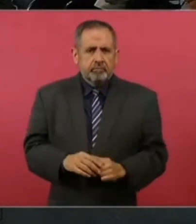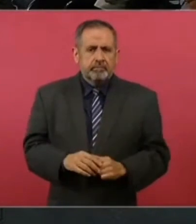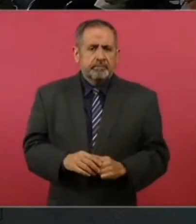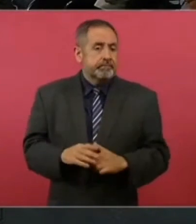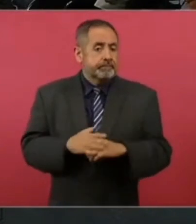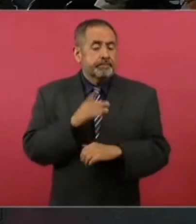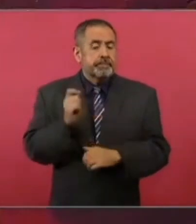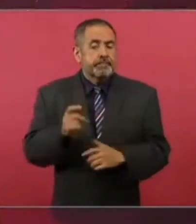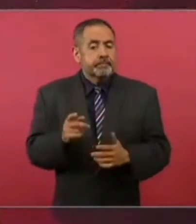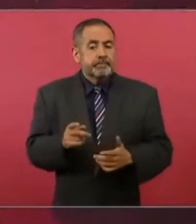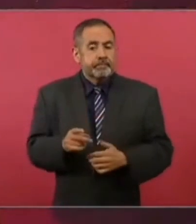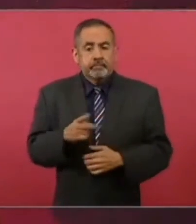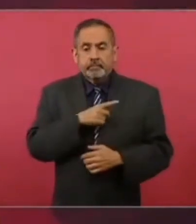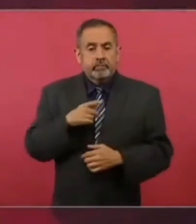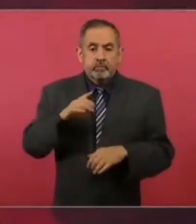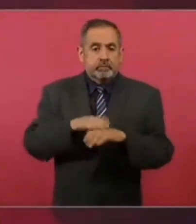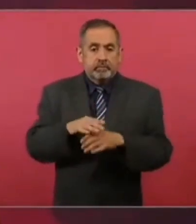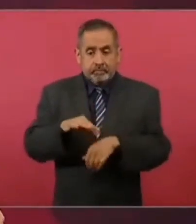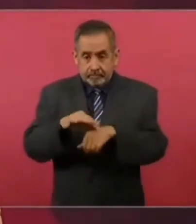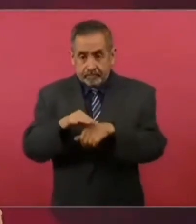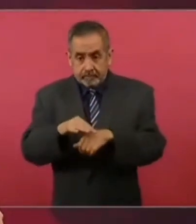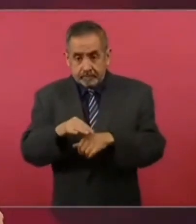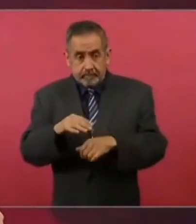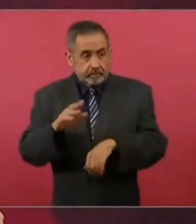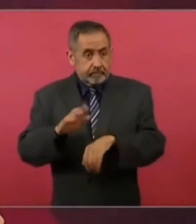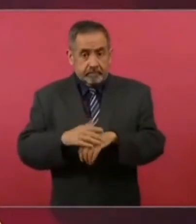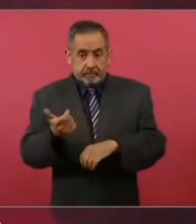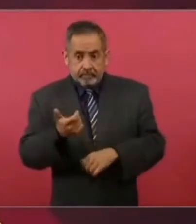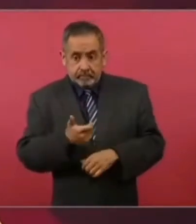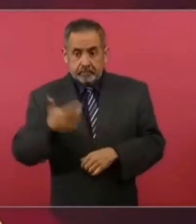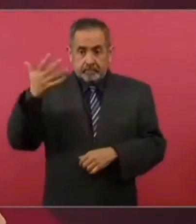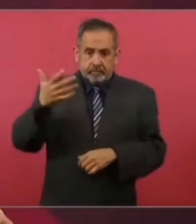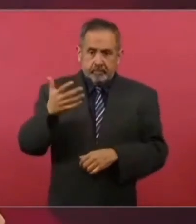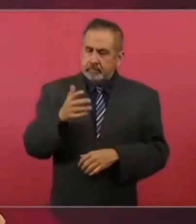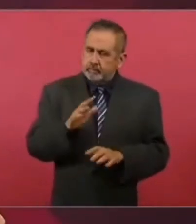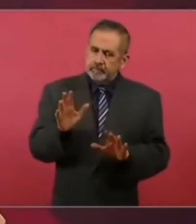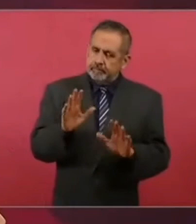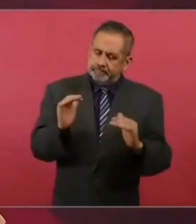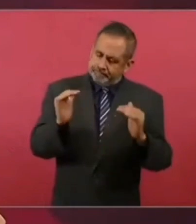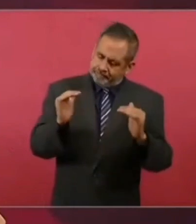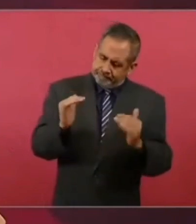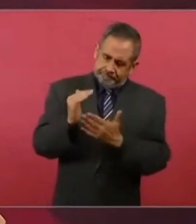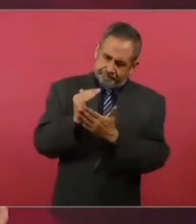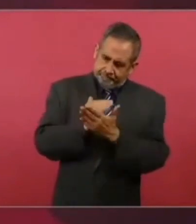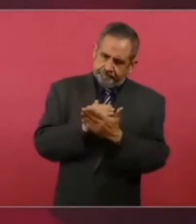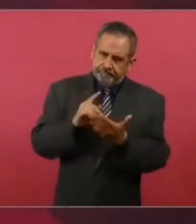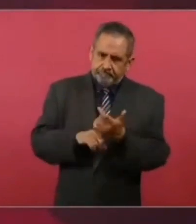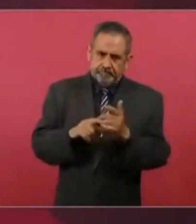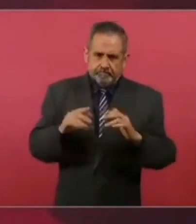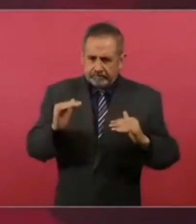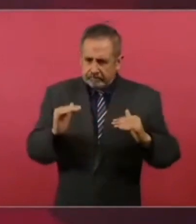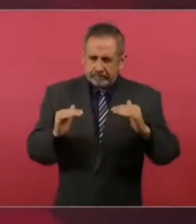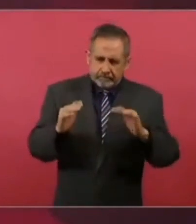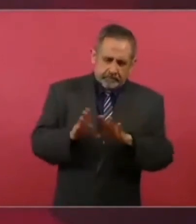porque no debe de costar mucho el kilo de carne. Entonces,